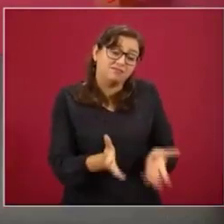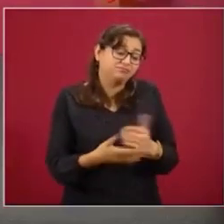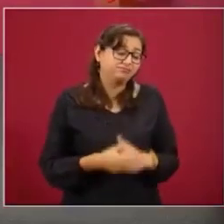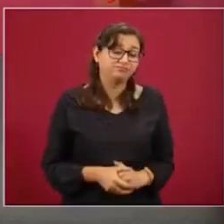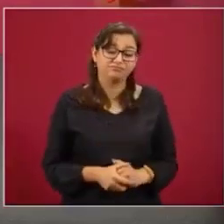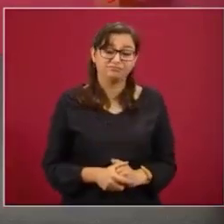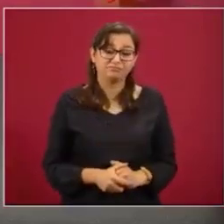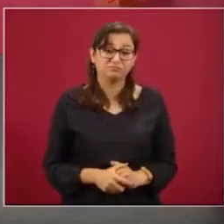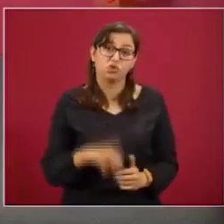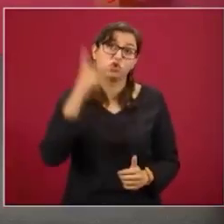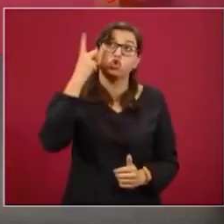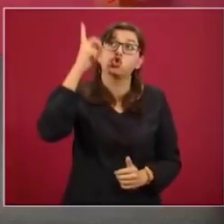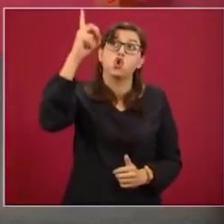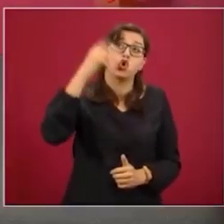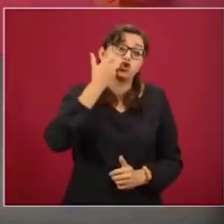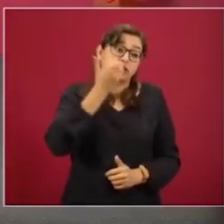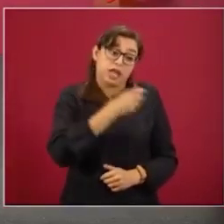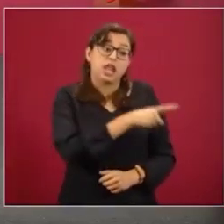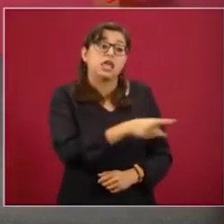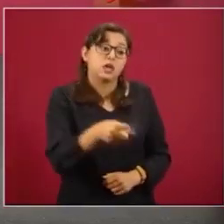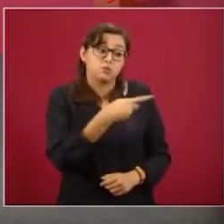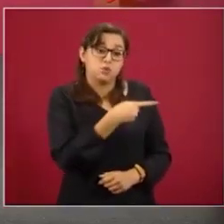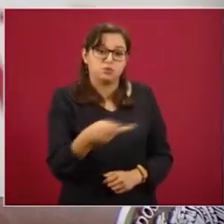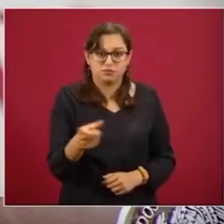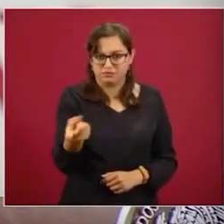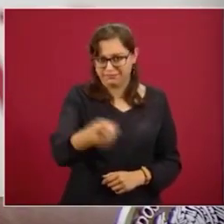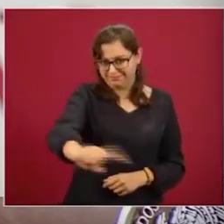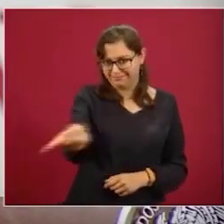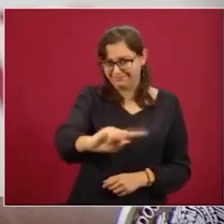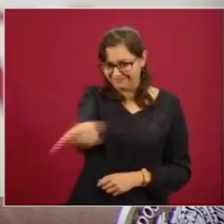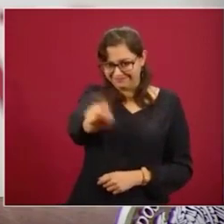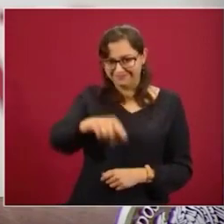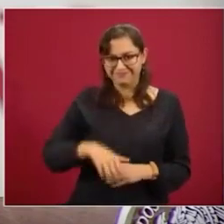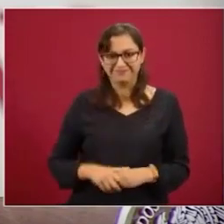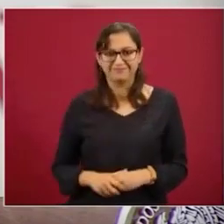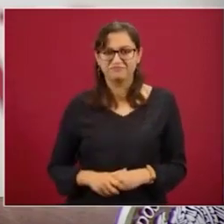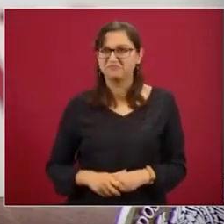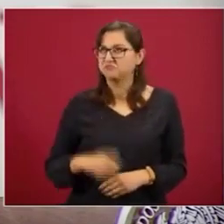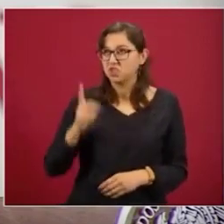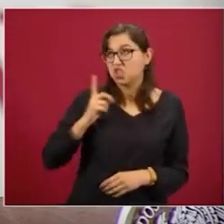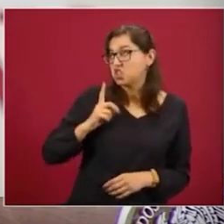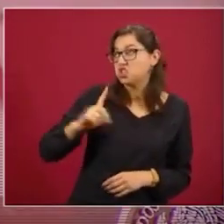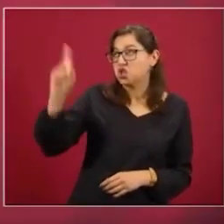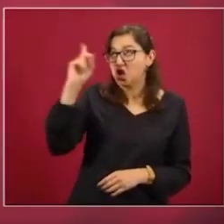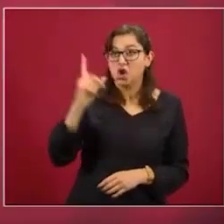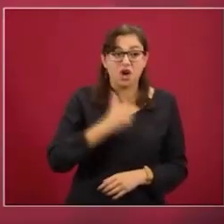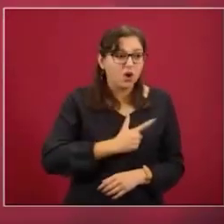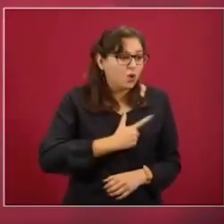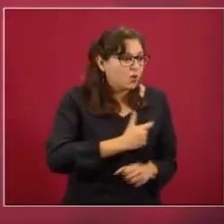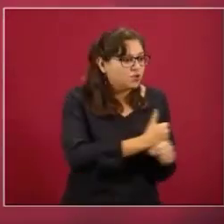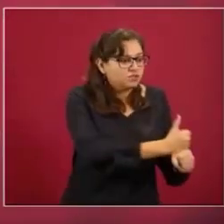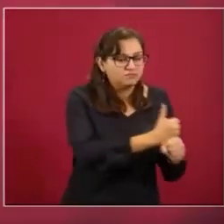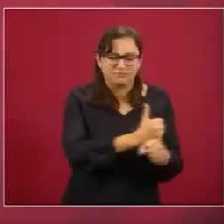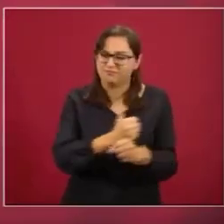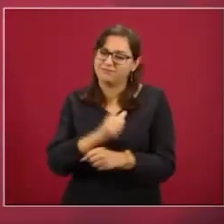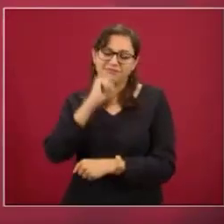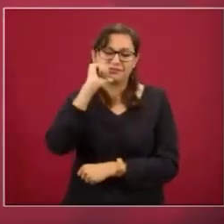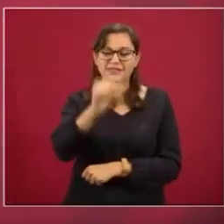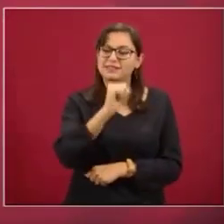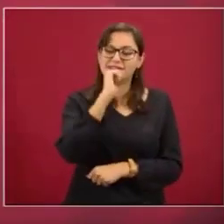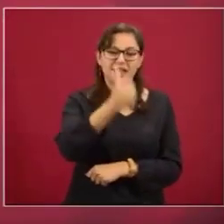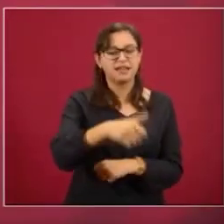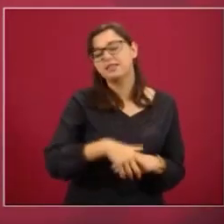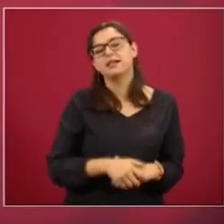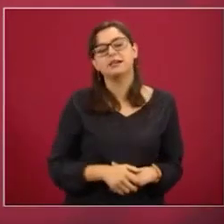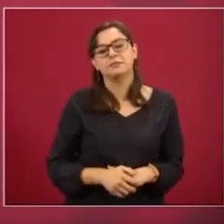hasta porque Dios quiere. No, Dios no quiere que nadie sufra. Pero hay esa